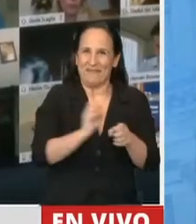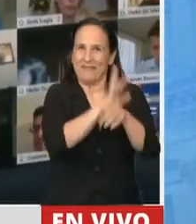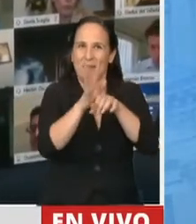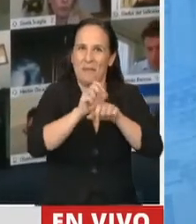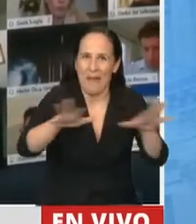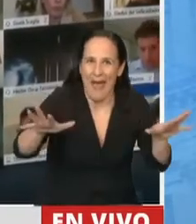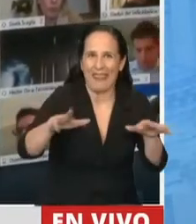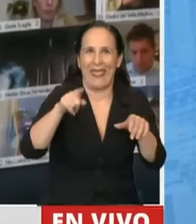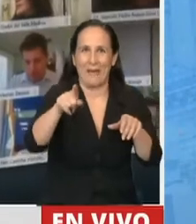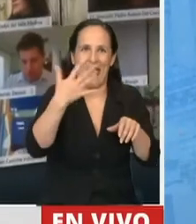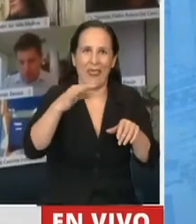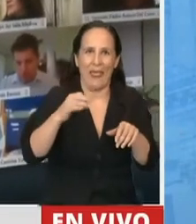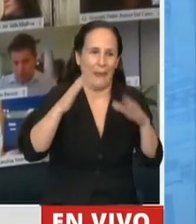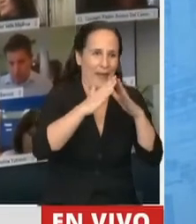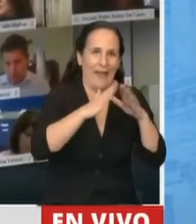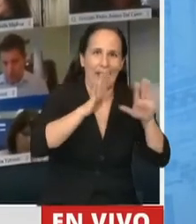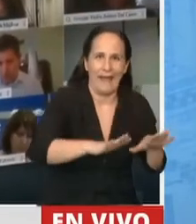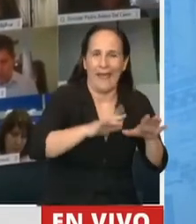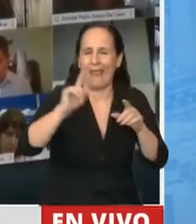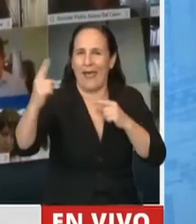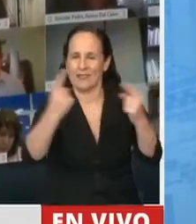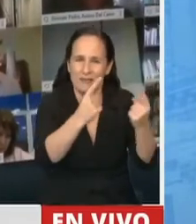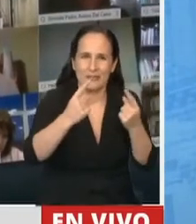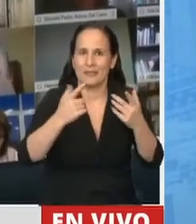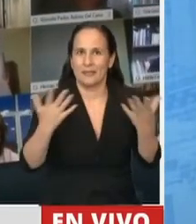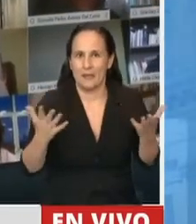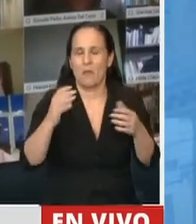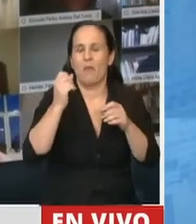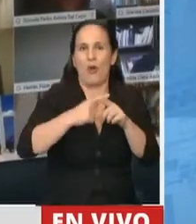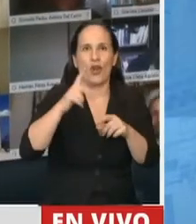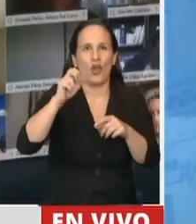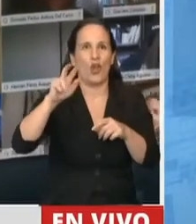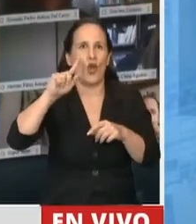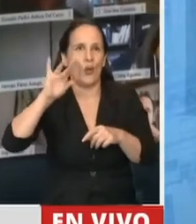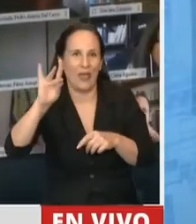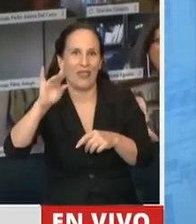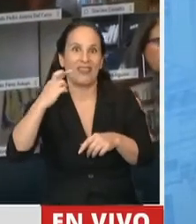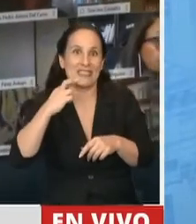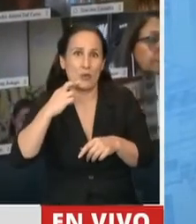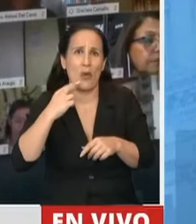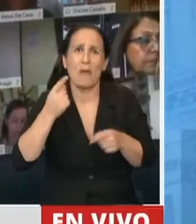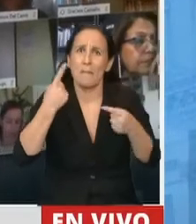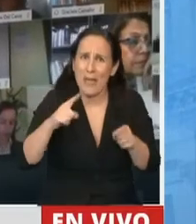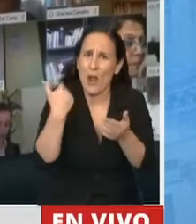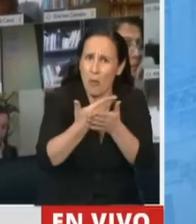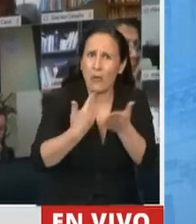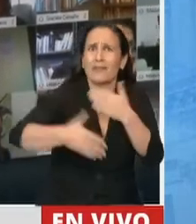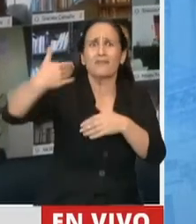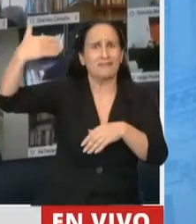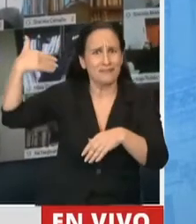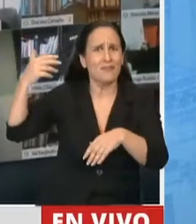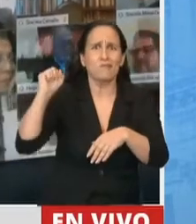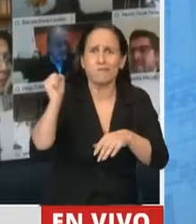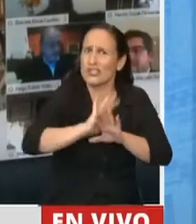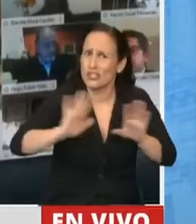aislamiento, por el COVID-19, pero que ya existía y que ya habían